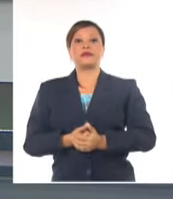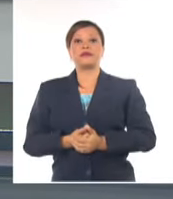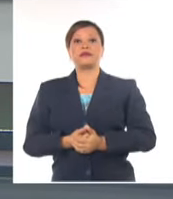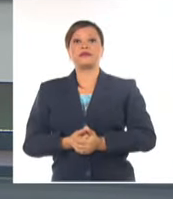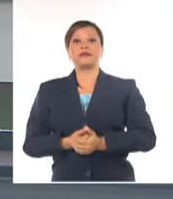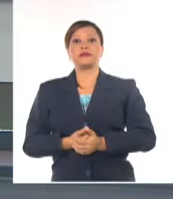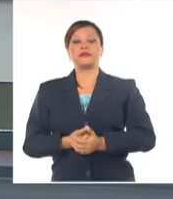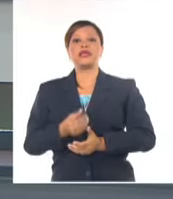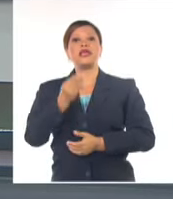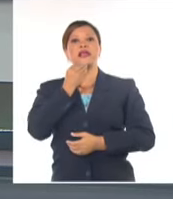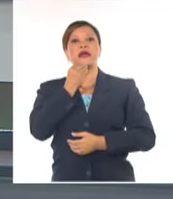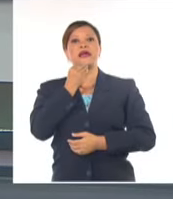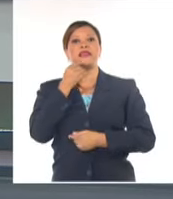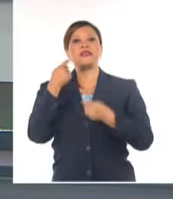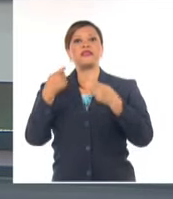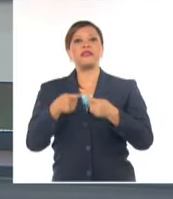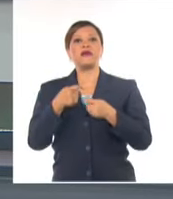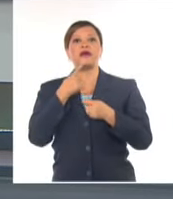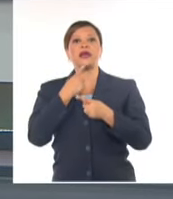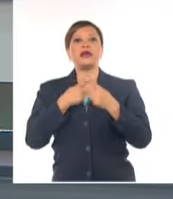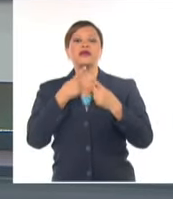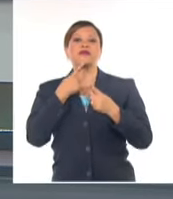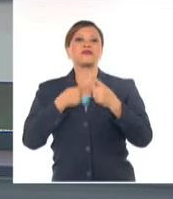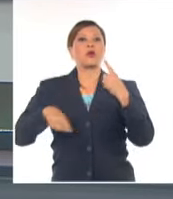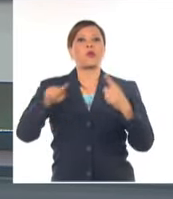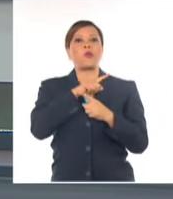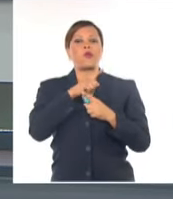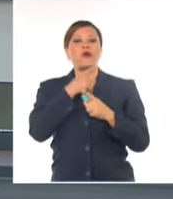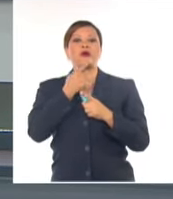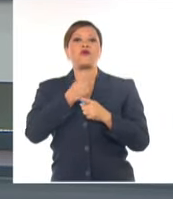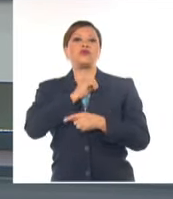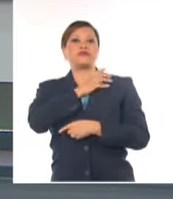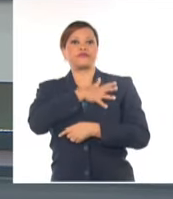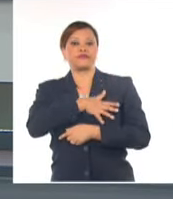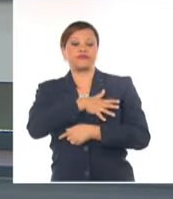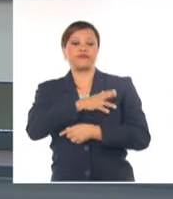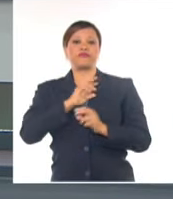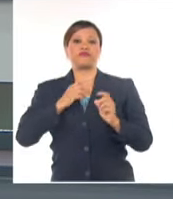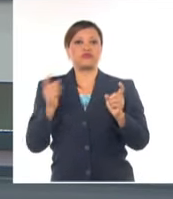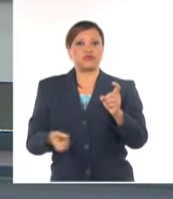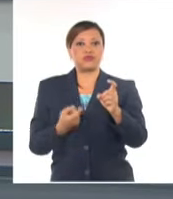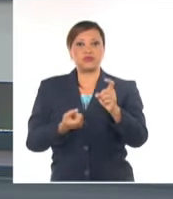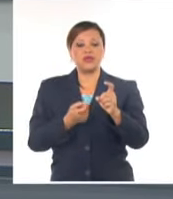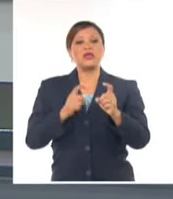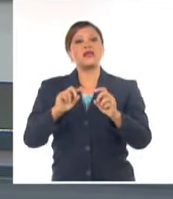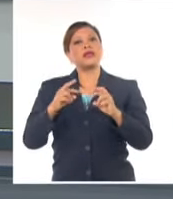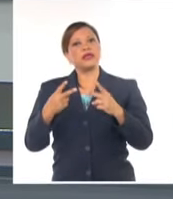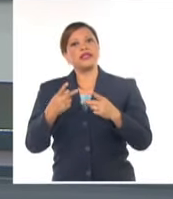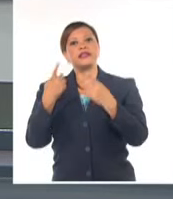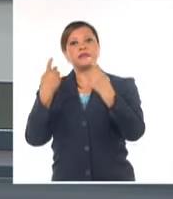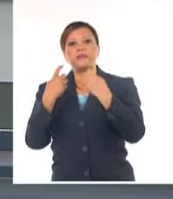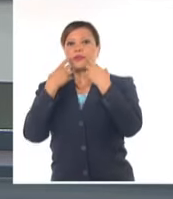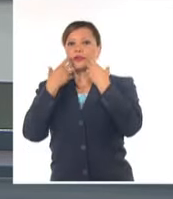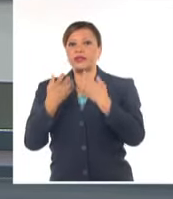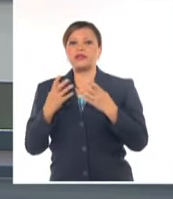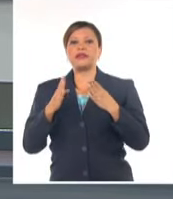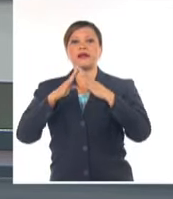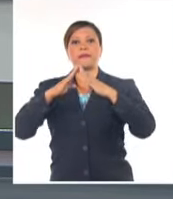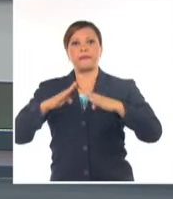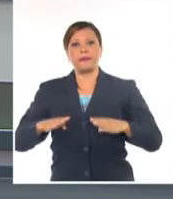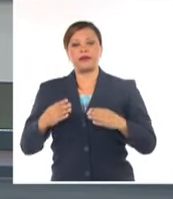renunciar a sus intenciones de atacar la ciudad gazatí de rafa y buscar la reconciliación con palestina